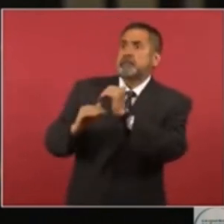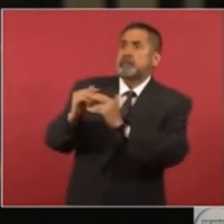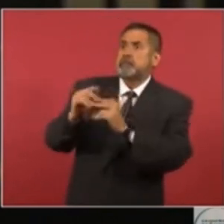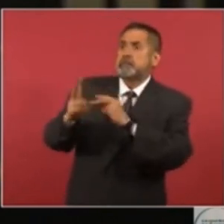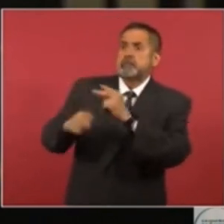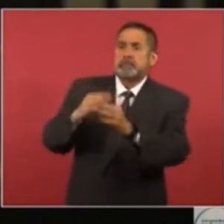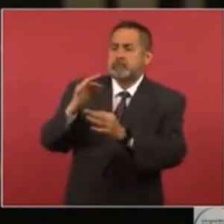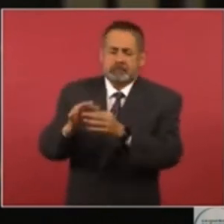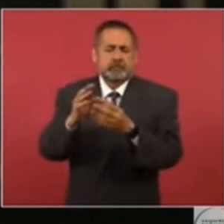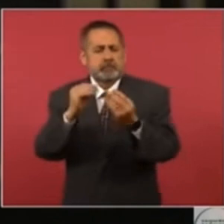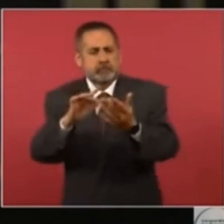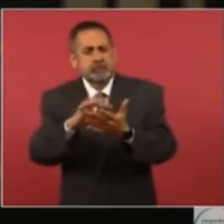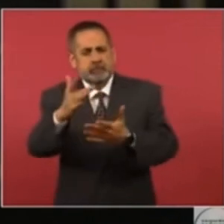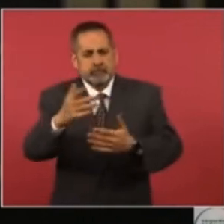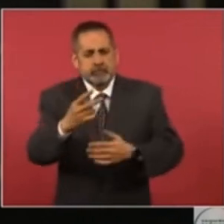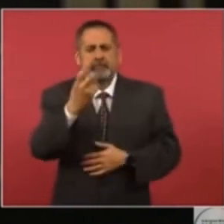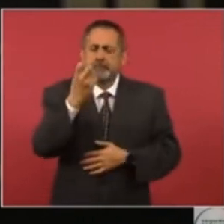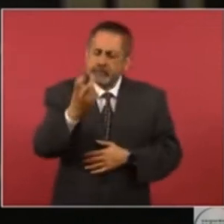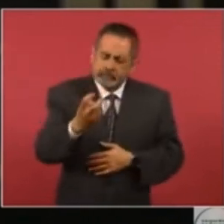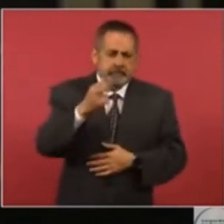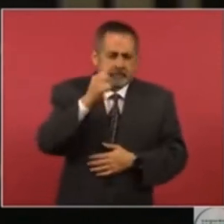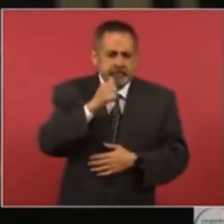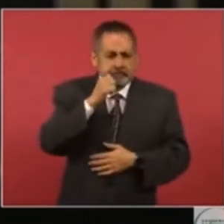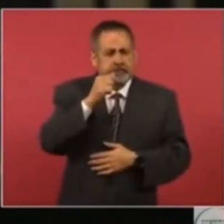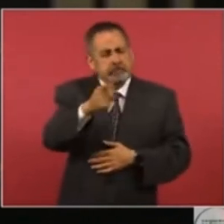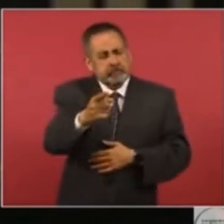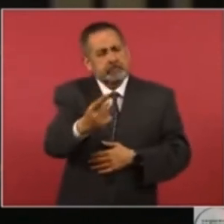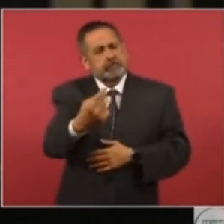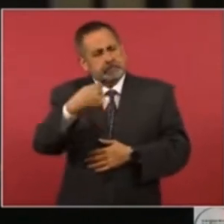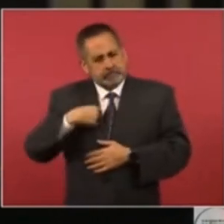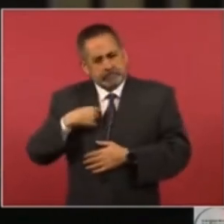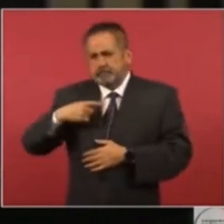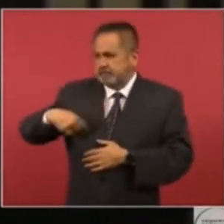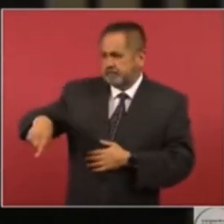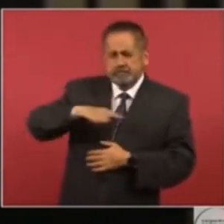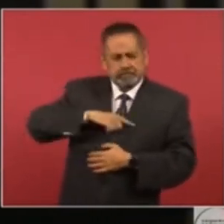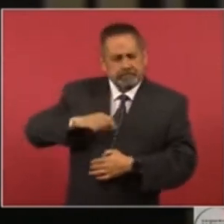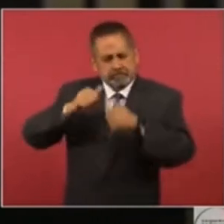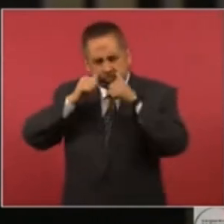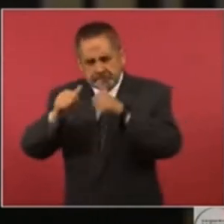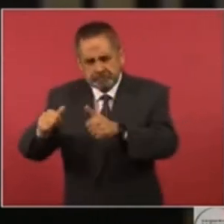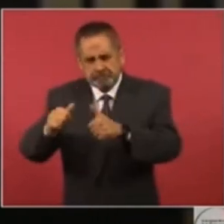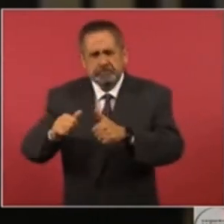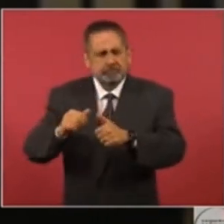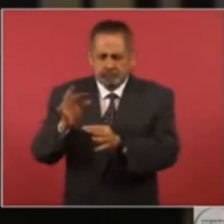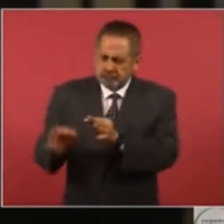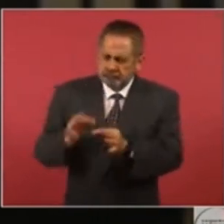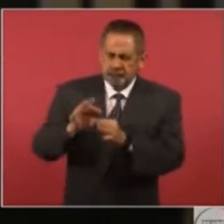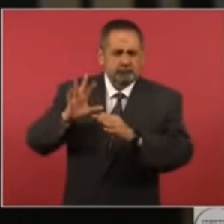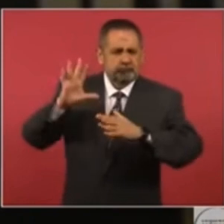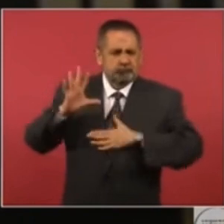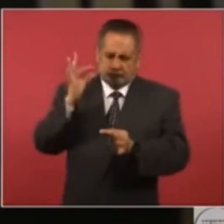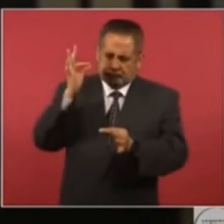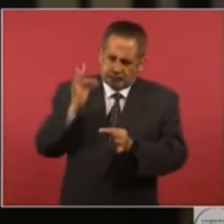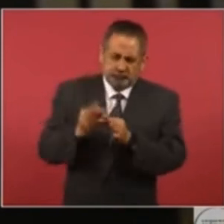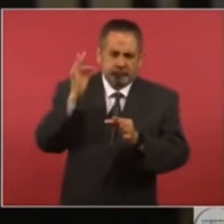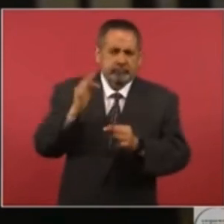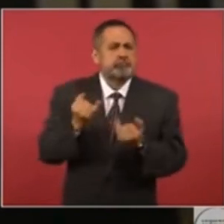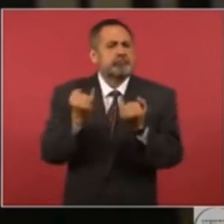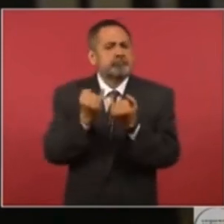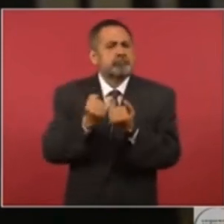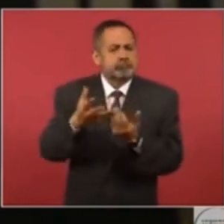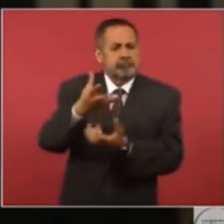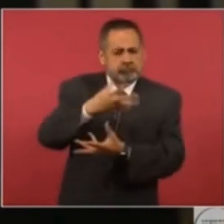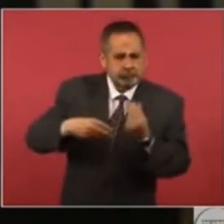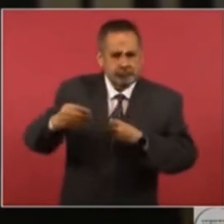Muchas gracias y así como usted nos acaba de demostrar que nos cumple y nos cumple rápido, también nosotros no vamos a